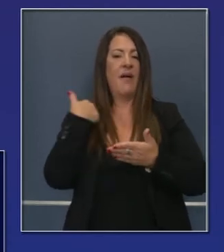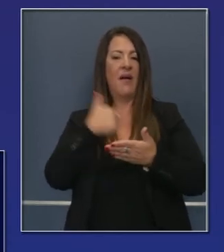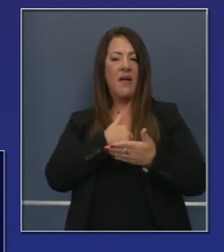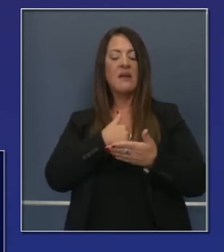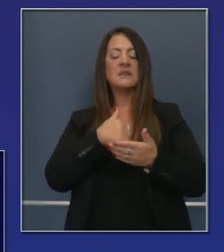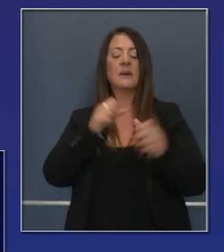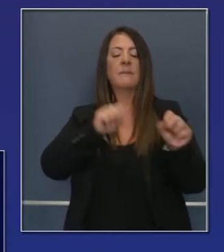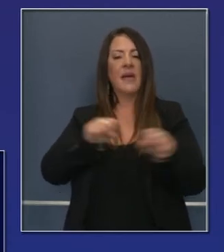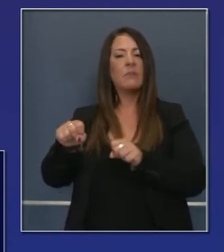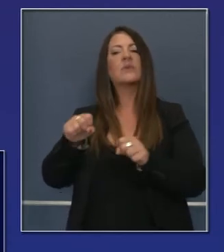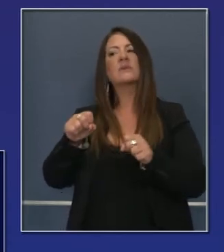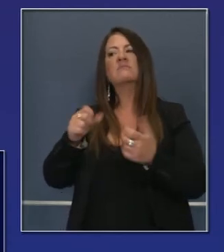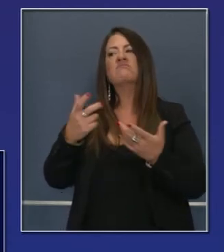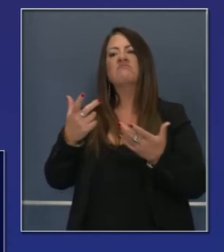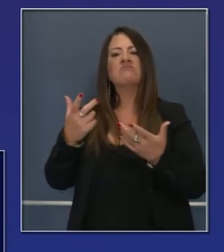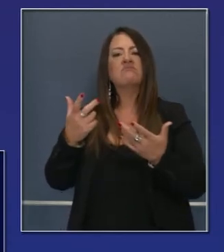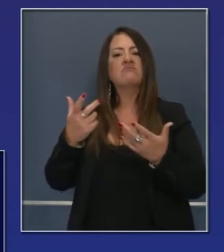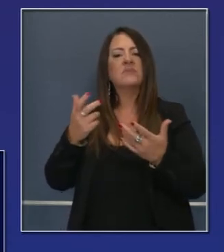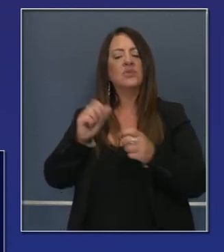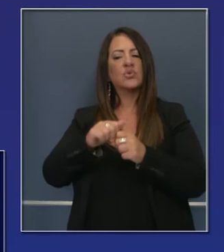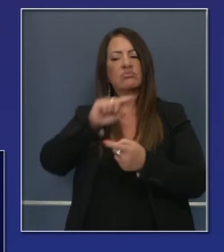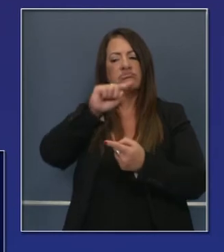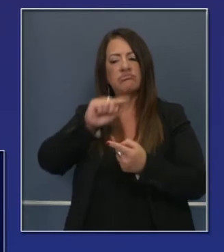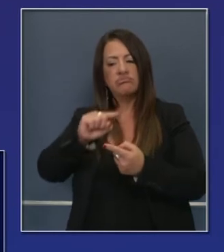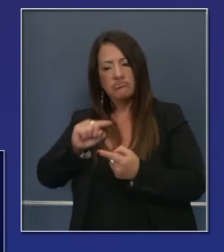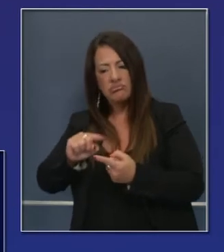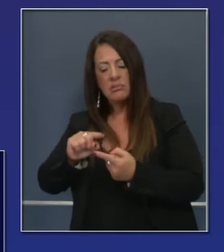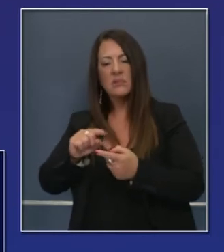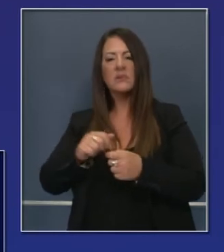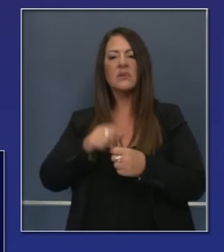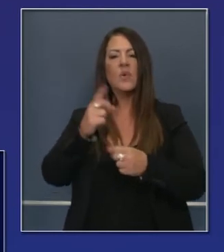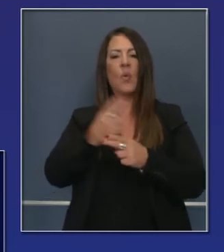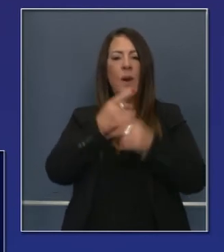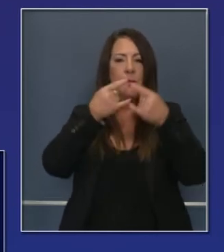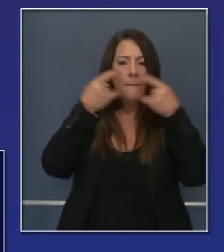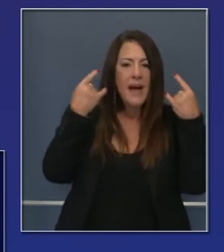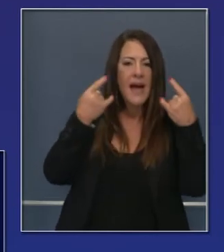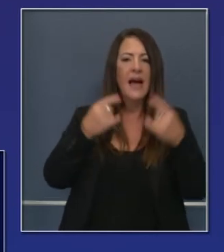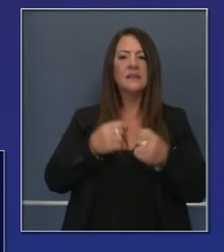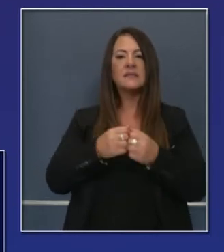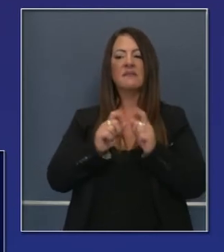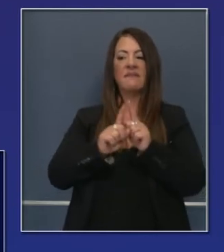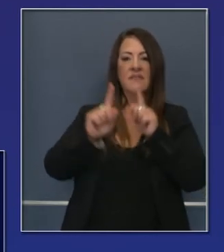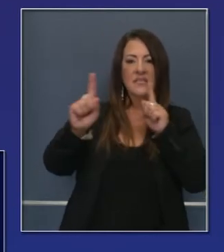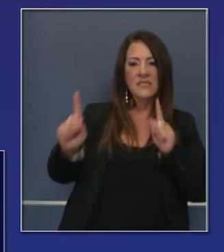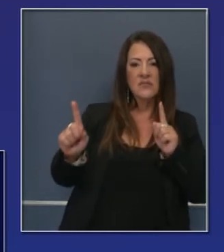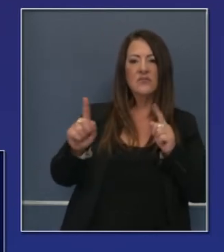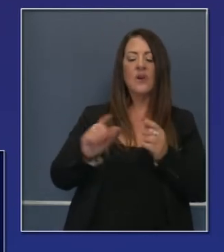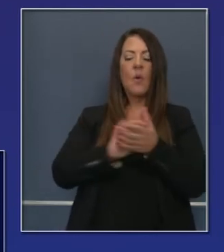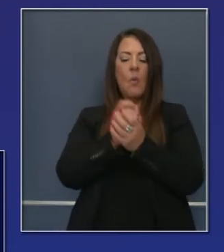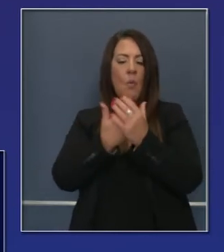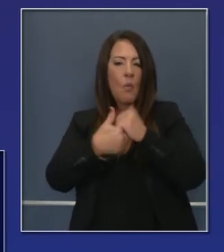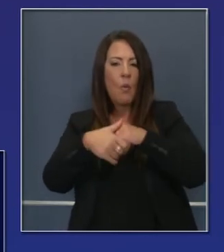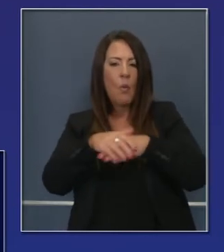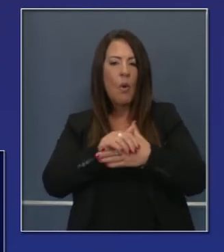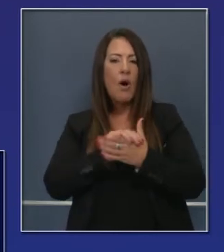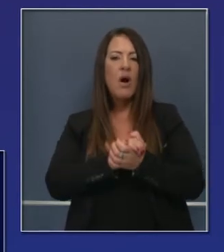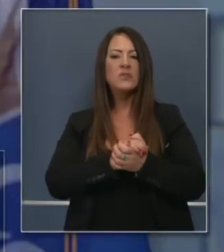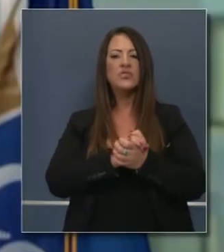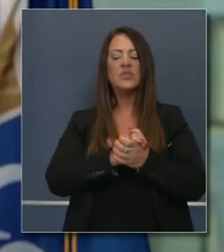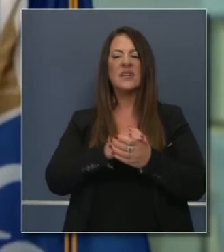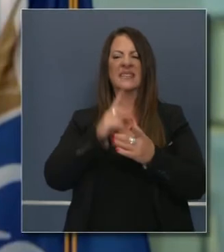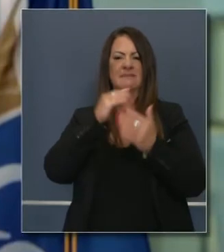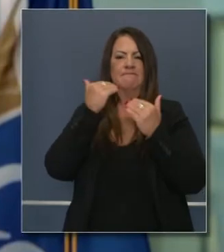controlar este aumento en casos. Y las decisiones son ponerse la mascarilla, distanciarse físicamente, lavarse las manos